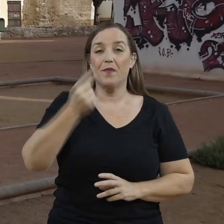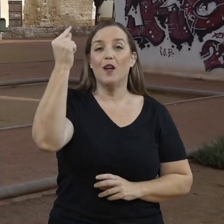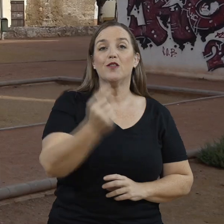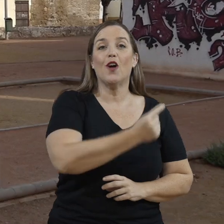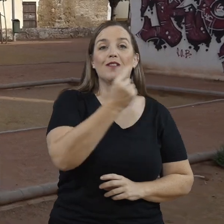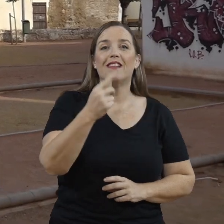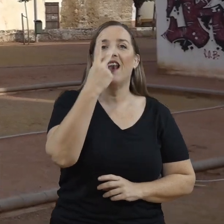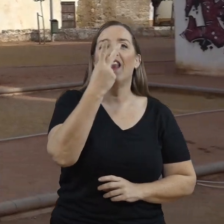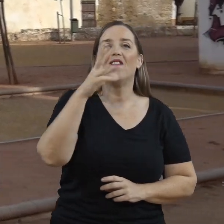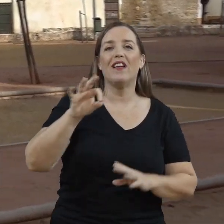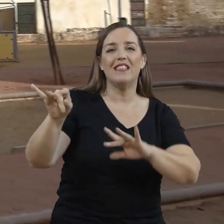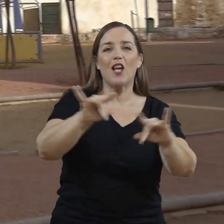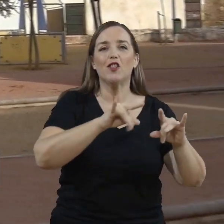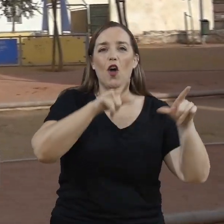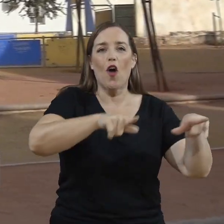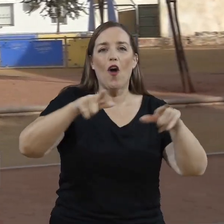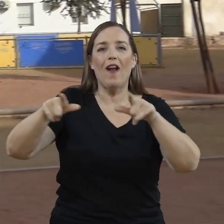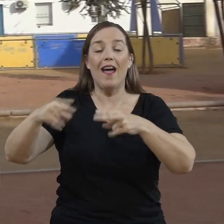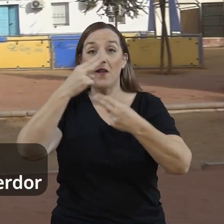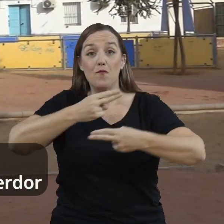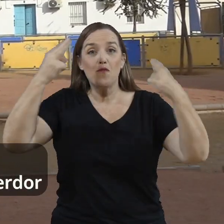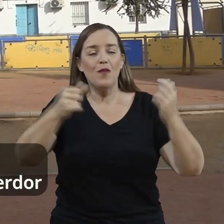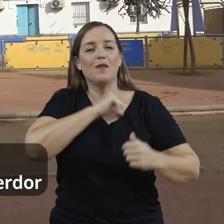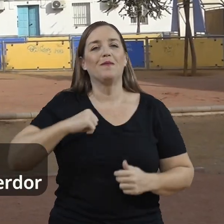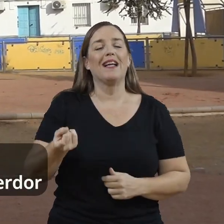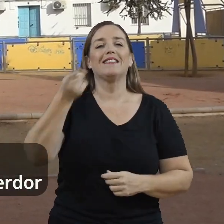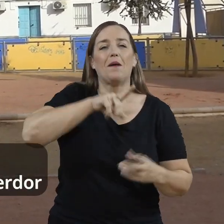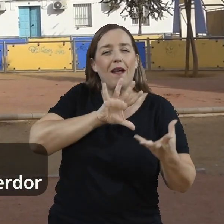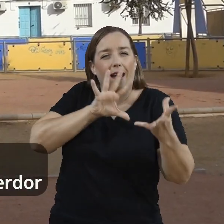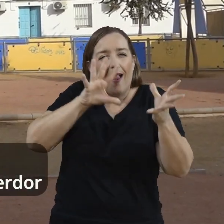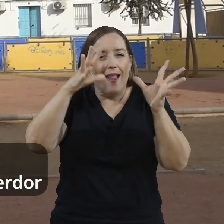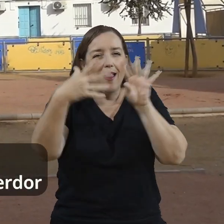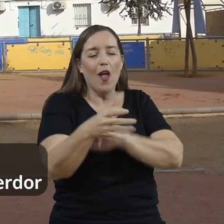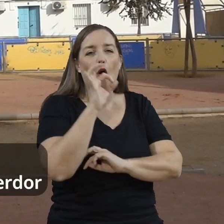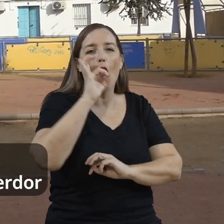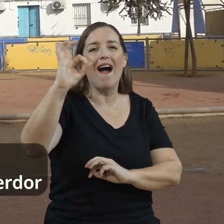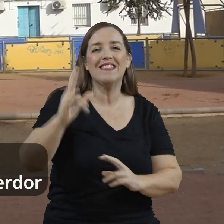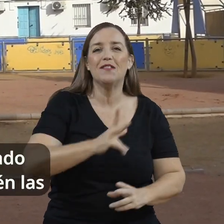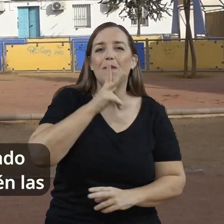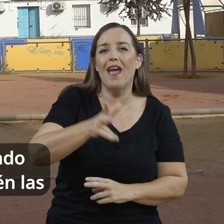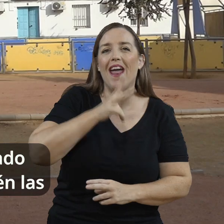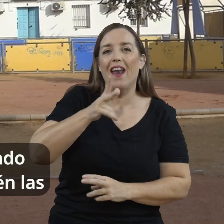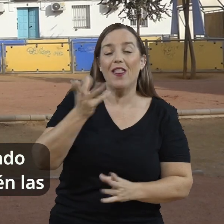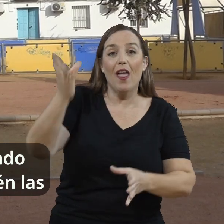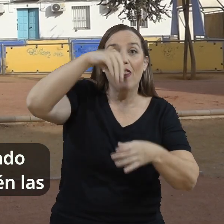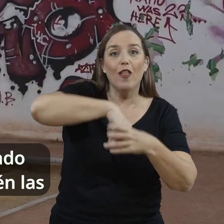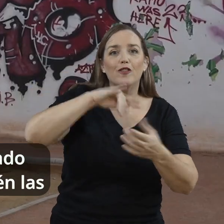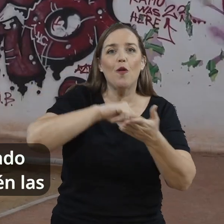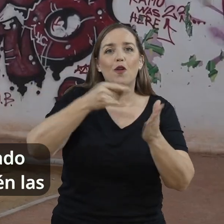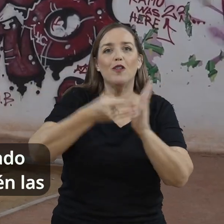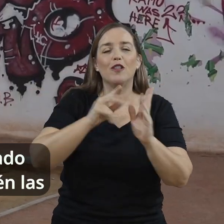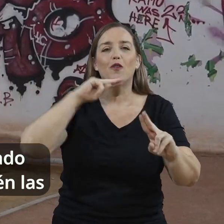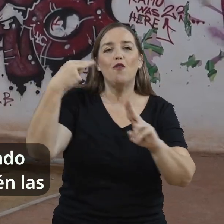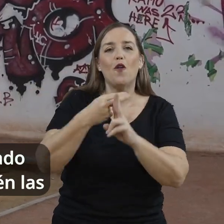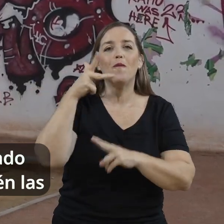En total van a ser 20 los solares públicos y privados que se van a transformar en pequeños oasis de verdor dentro de un proyecto global